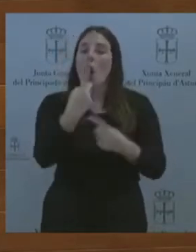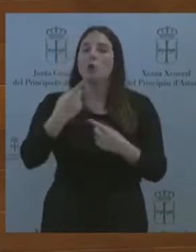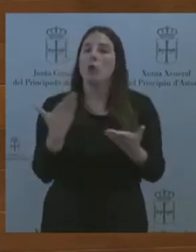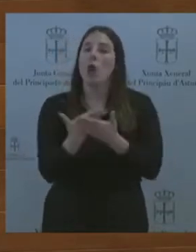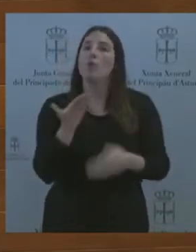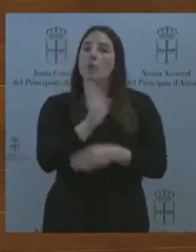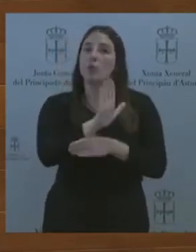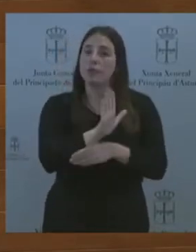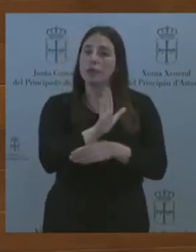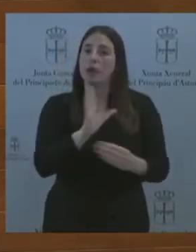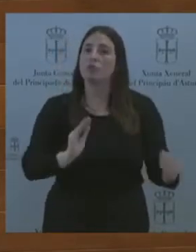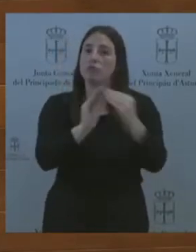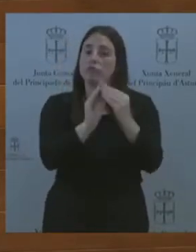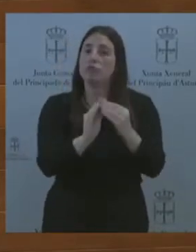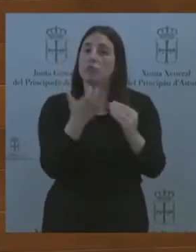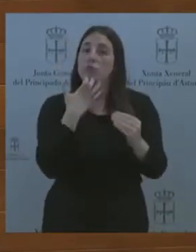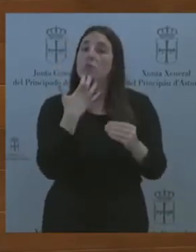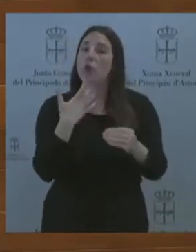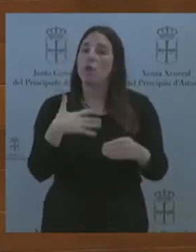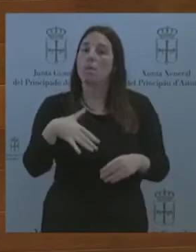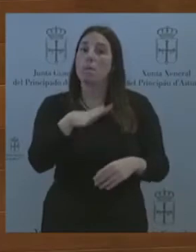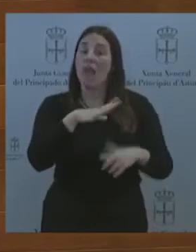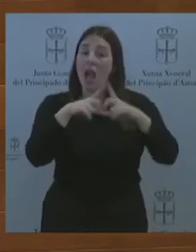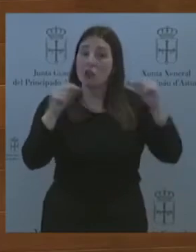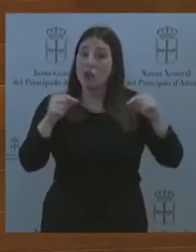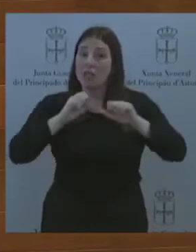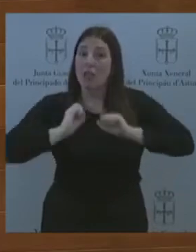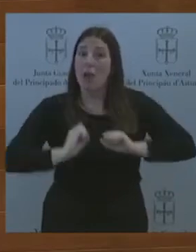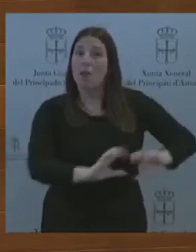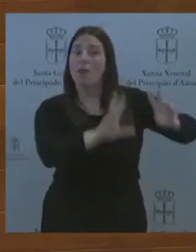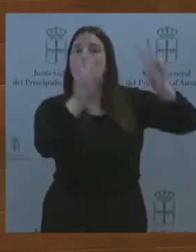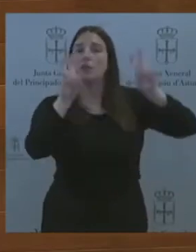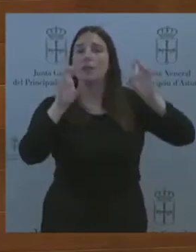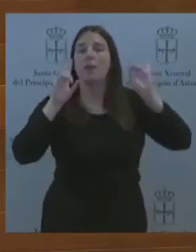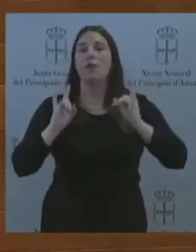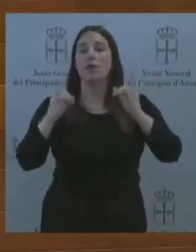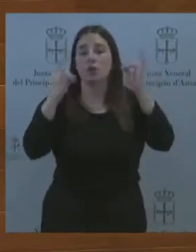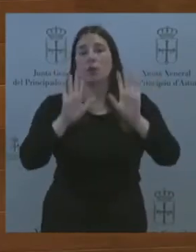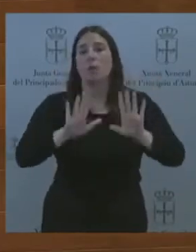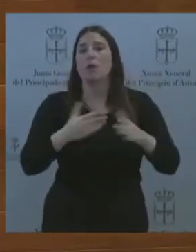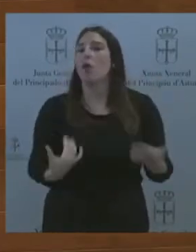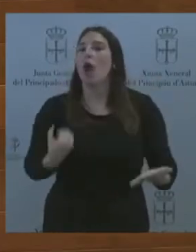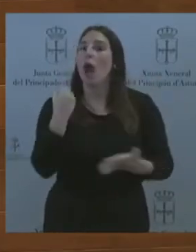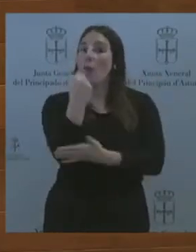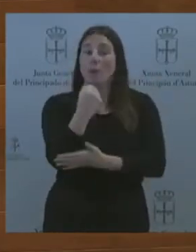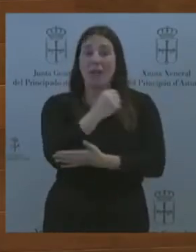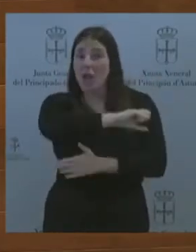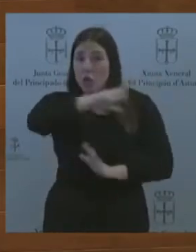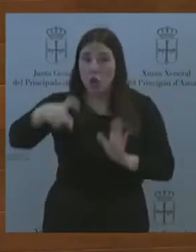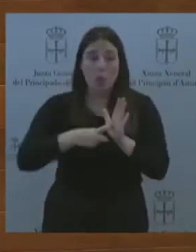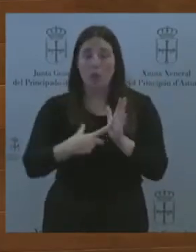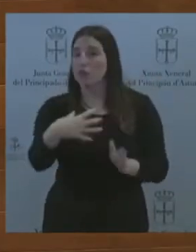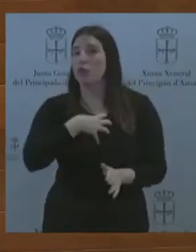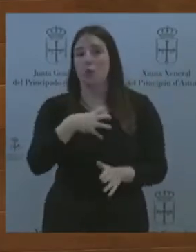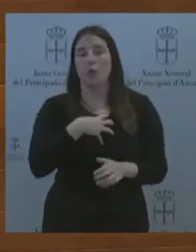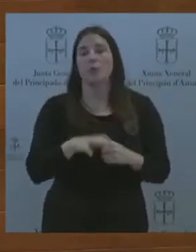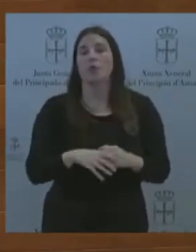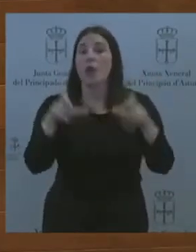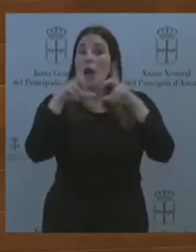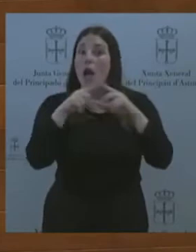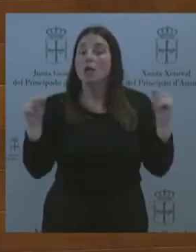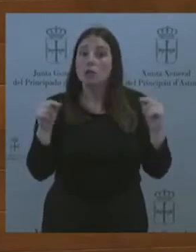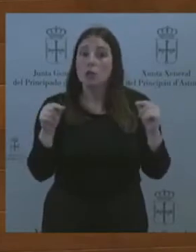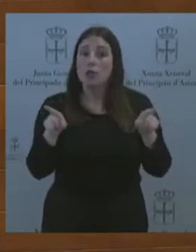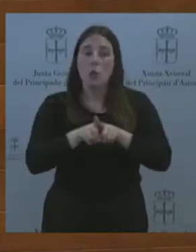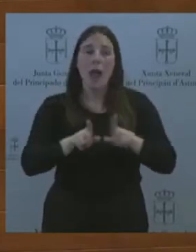en el tema de infraestructuras, pero no podemos apoyarlas en su conjunto. Asturias no necesita más calendarios ni más plazos, como